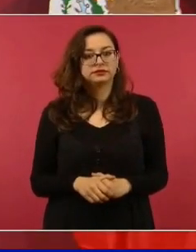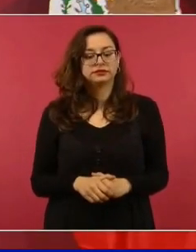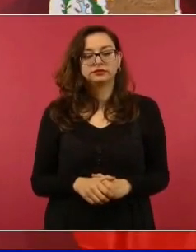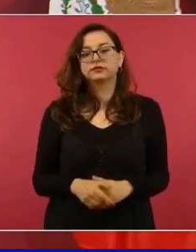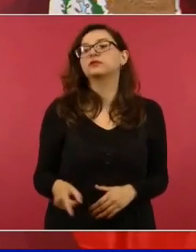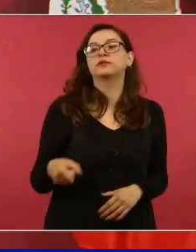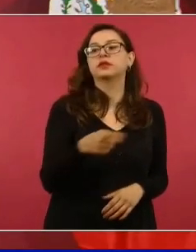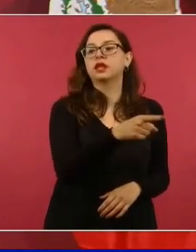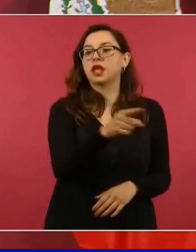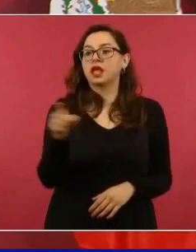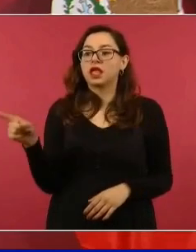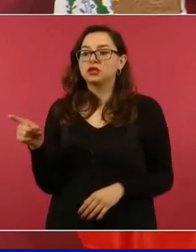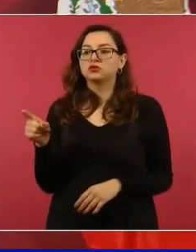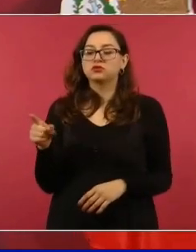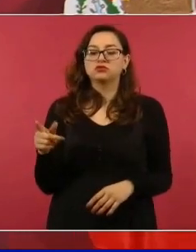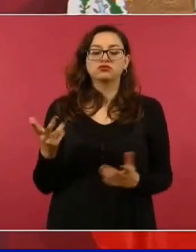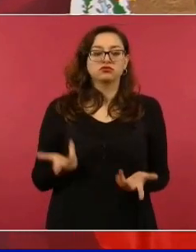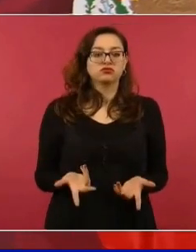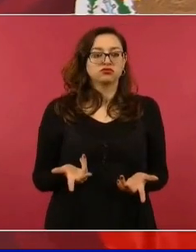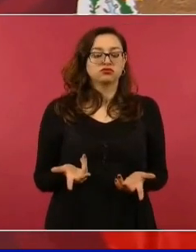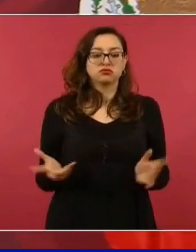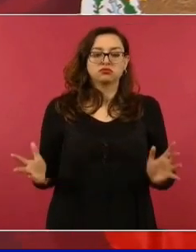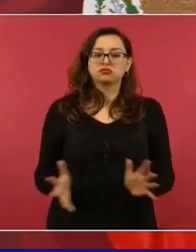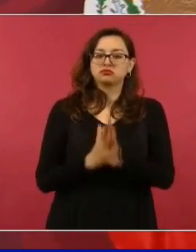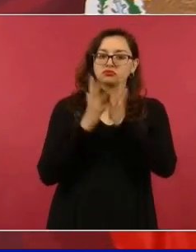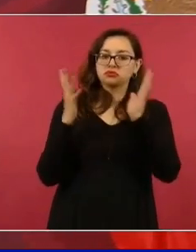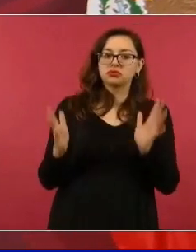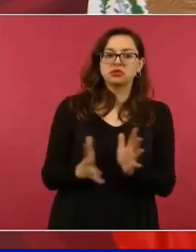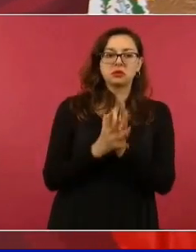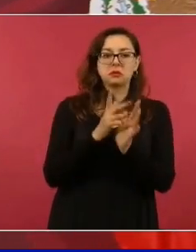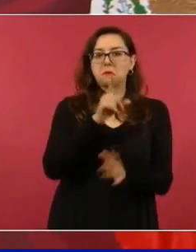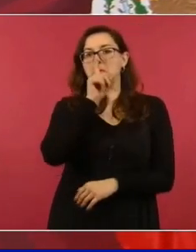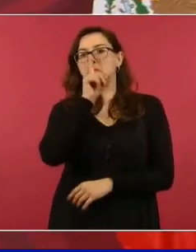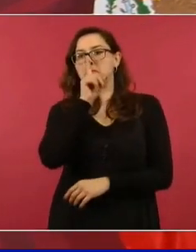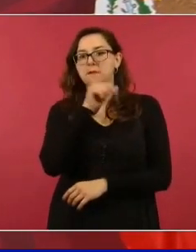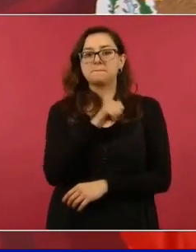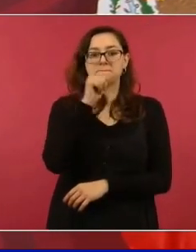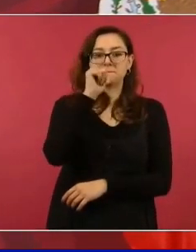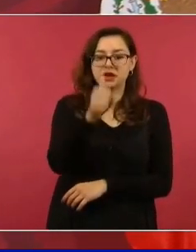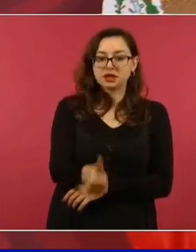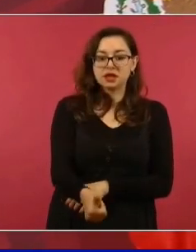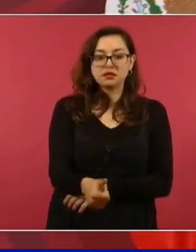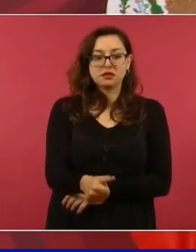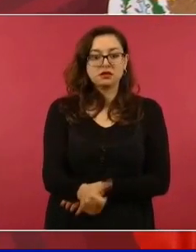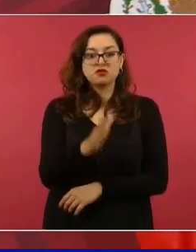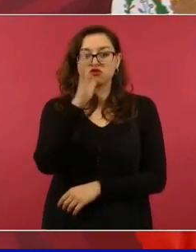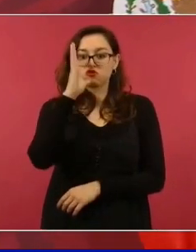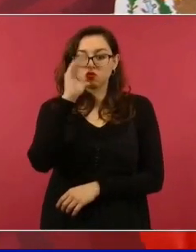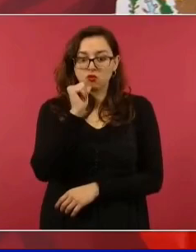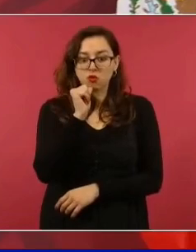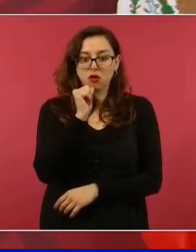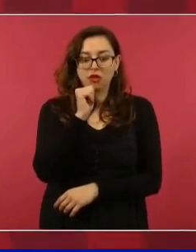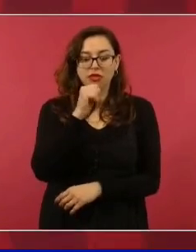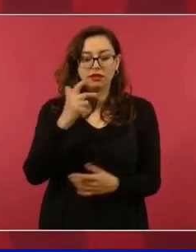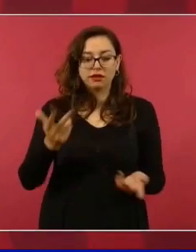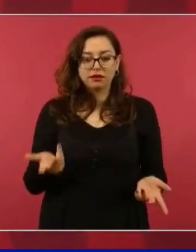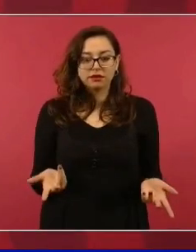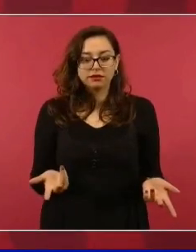imaginarios, aquí los que sabemos